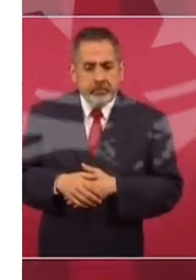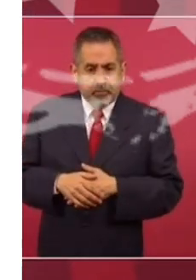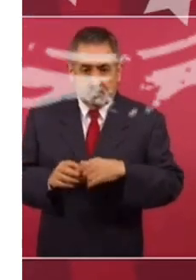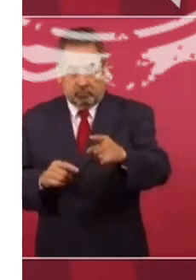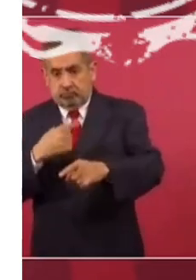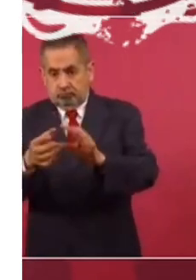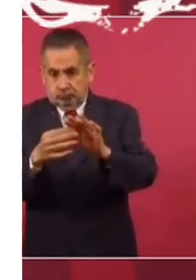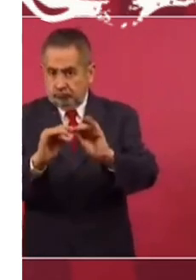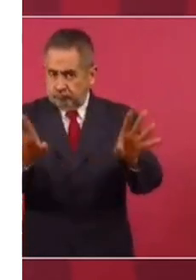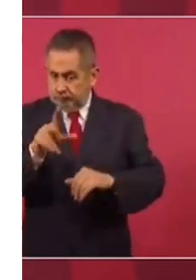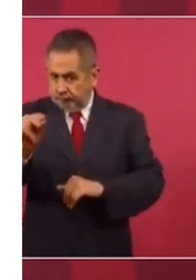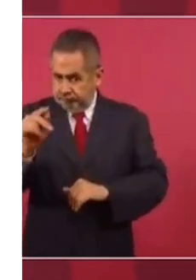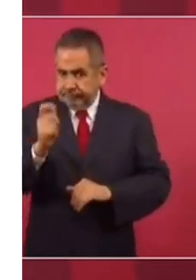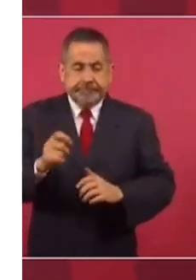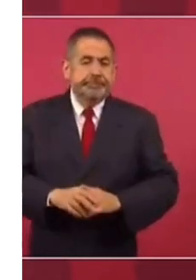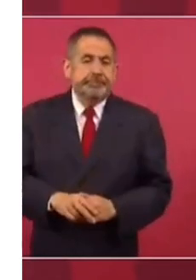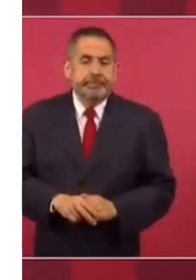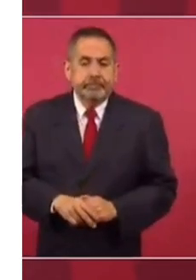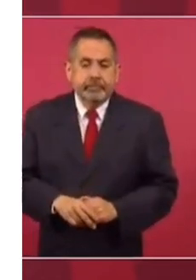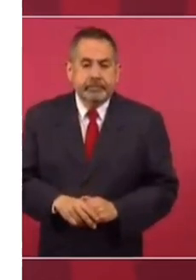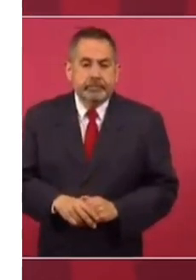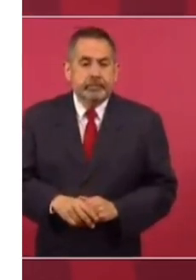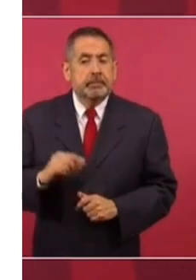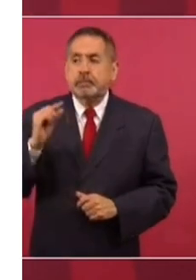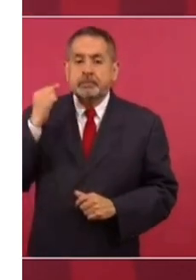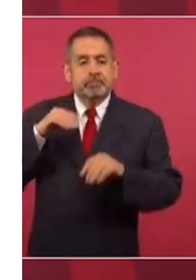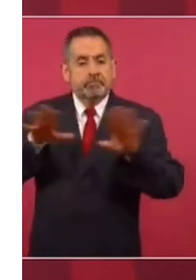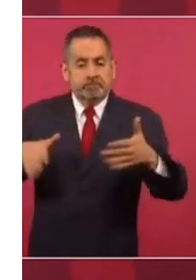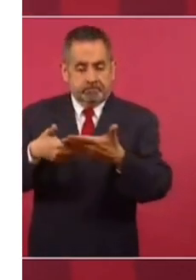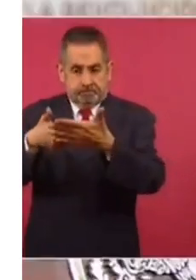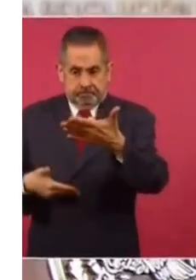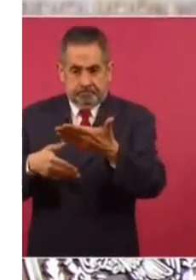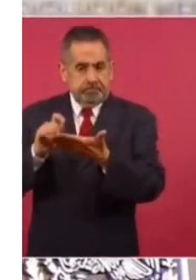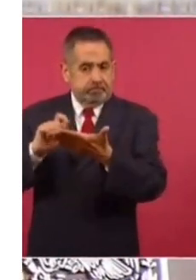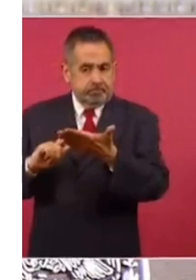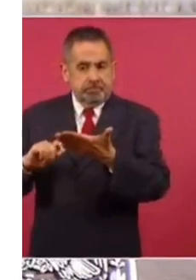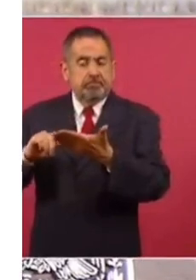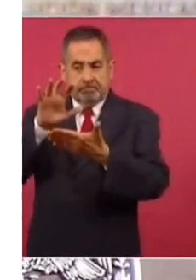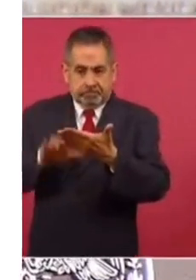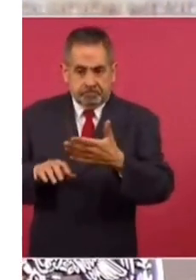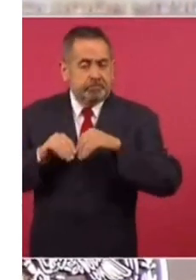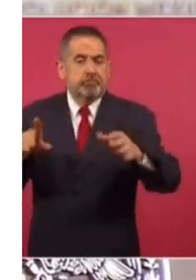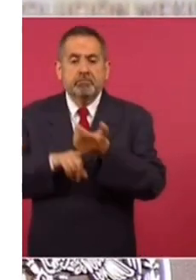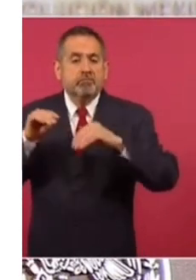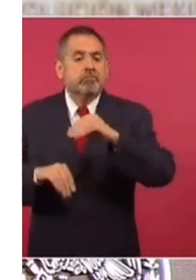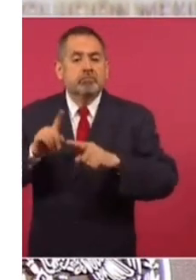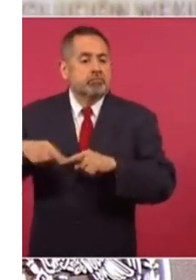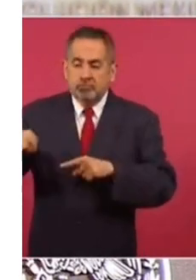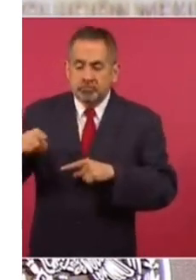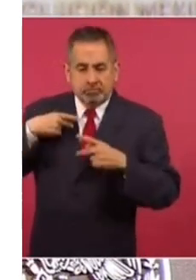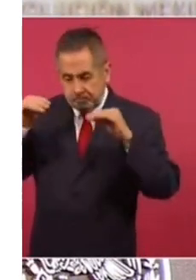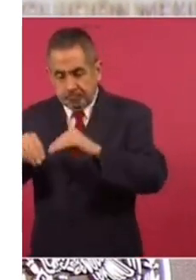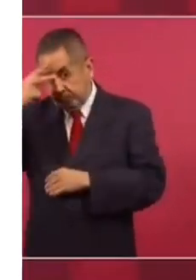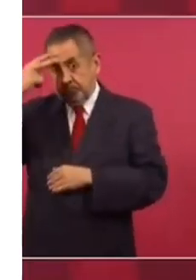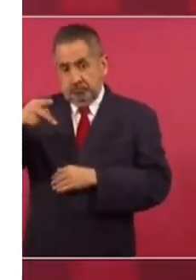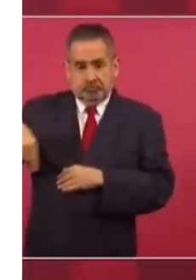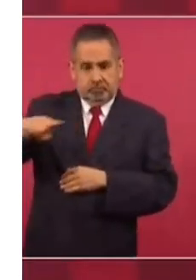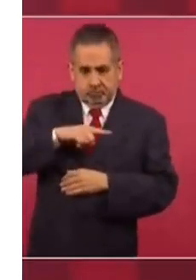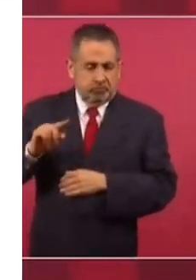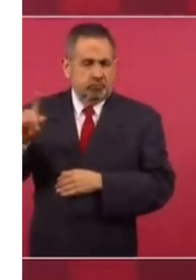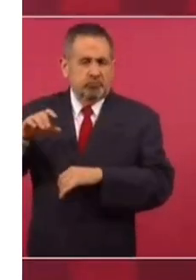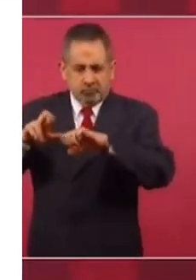Quiero aclararte algo, acabamos de dar a conocer un documento que elaboraron los diplomáticos de México,